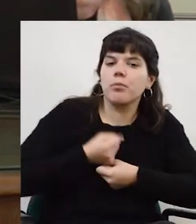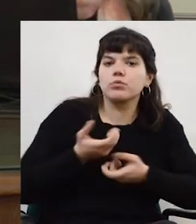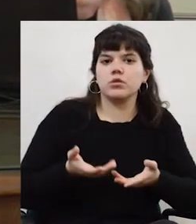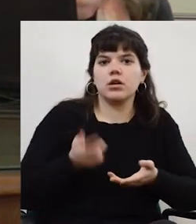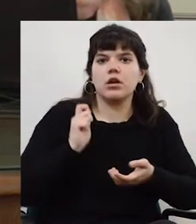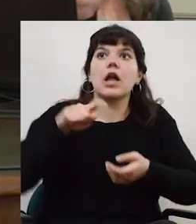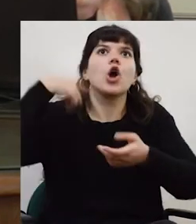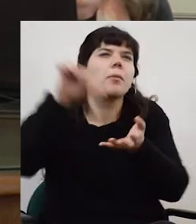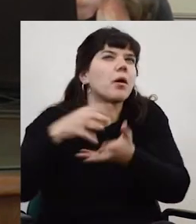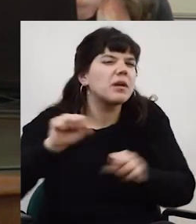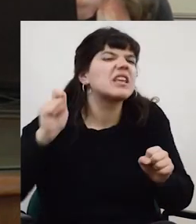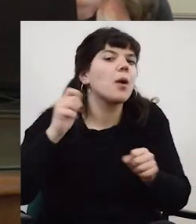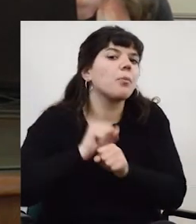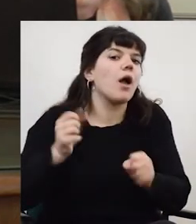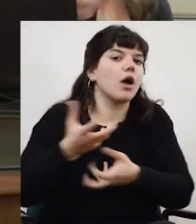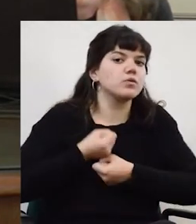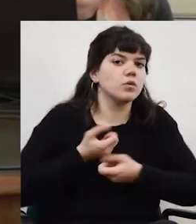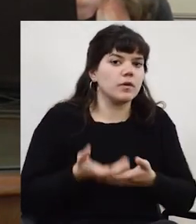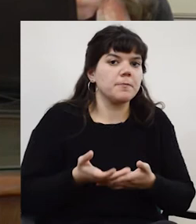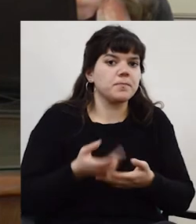que nos puede ayudar? Tenemos que formar gente,